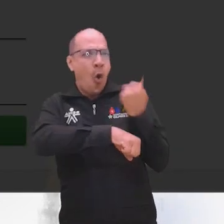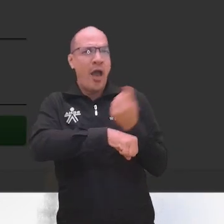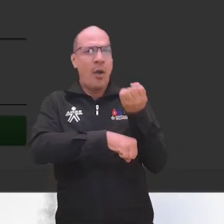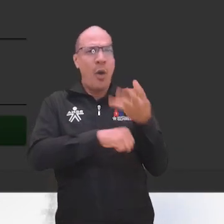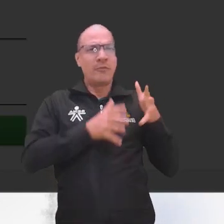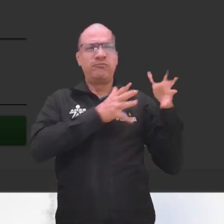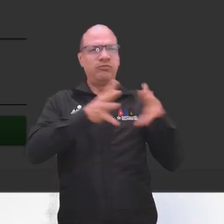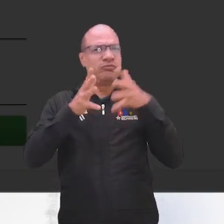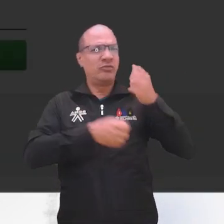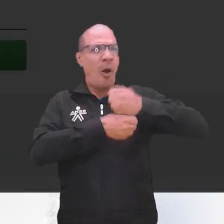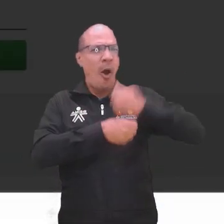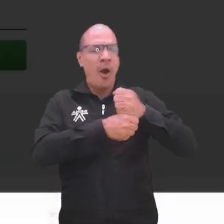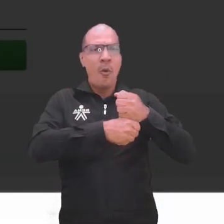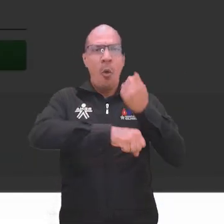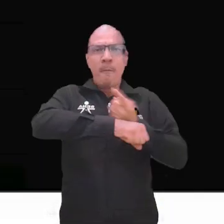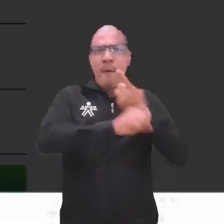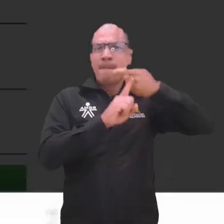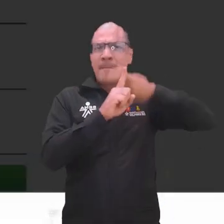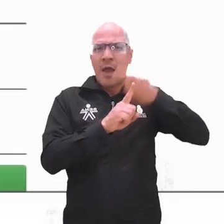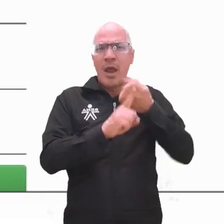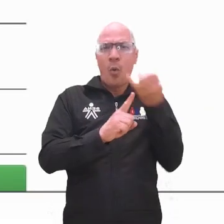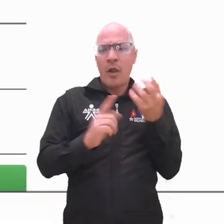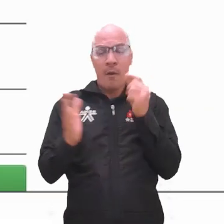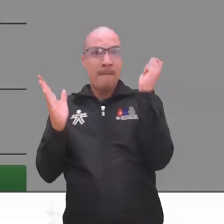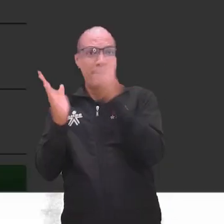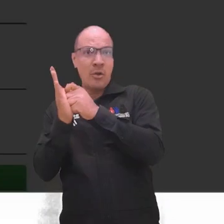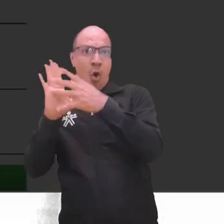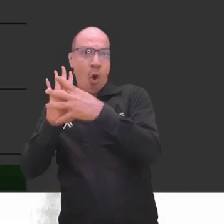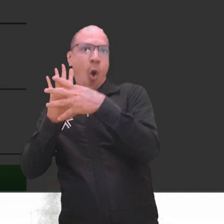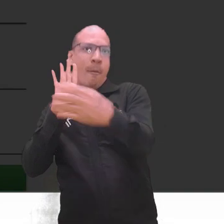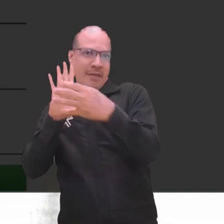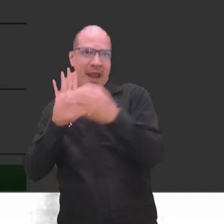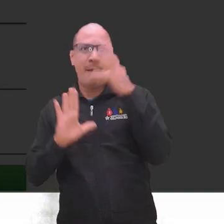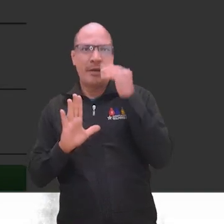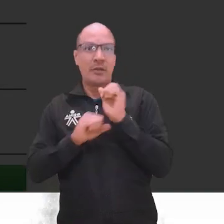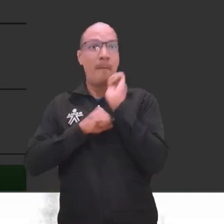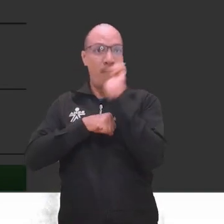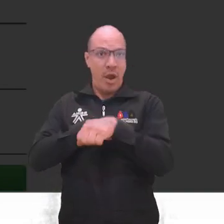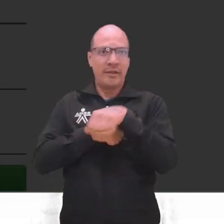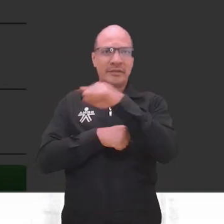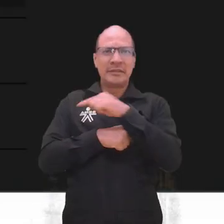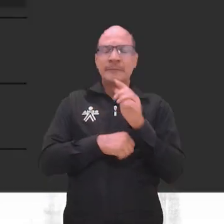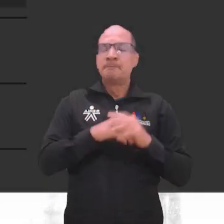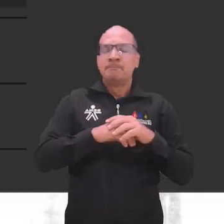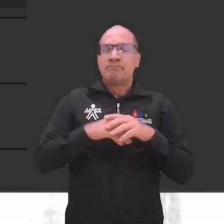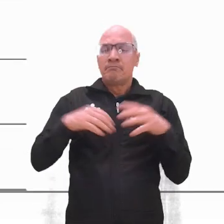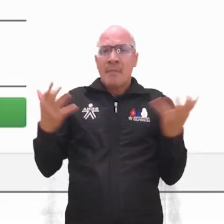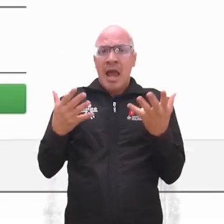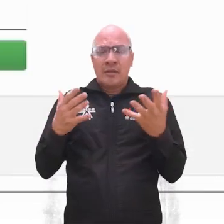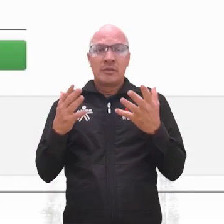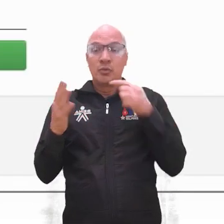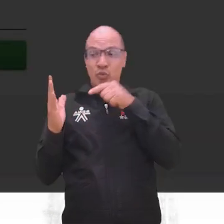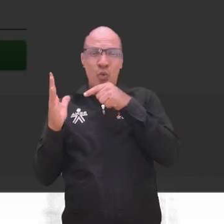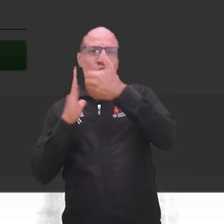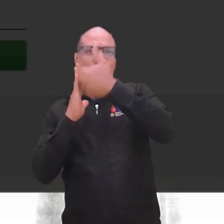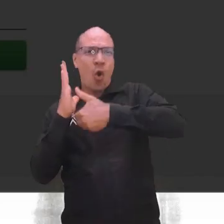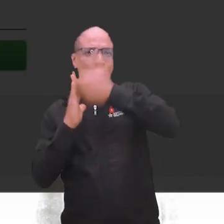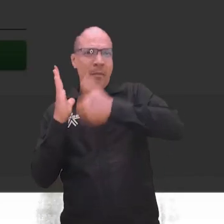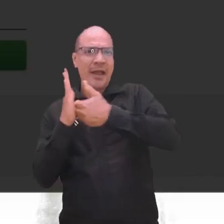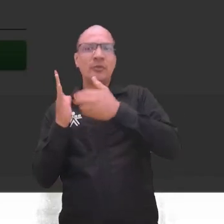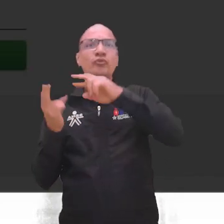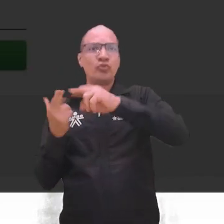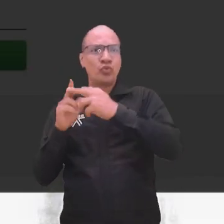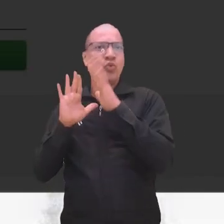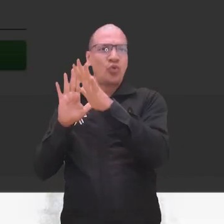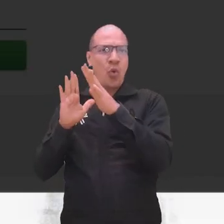docente y experiencia de instructor SENA. Digita el número de horas laboradas en promedio al mes por cada registro y da clic en el botón